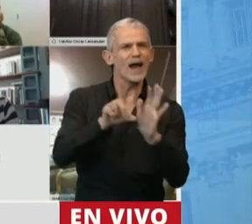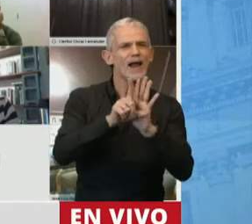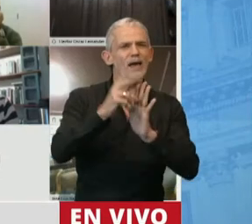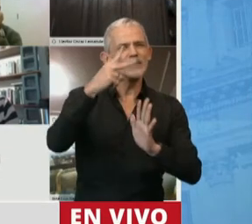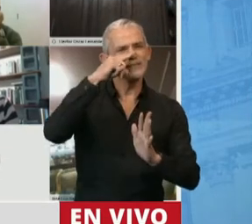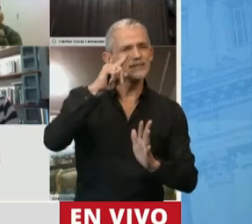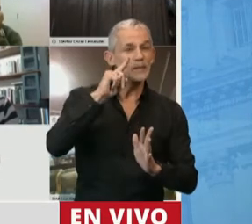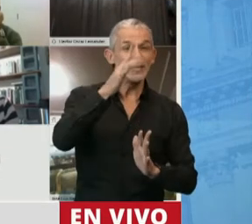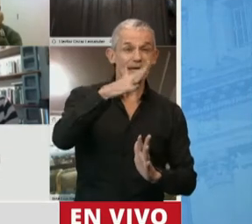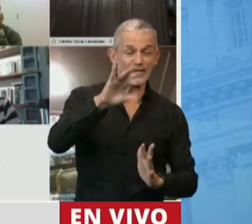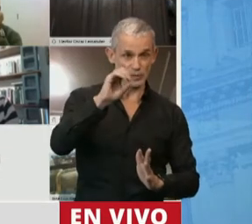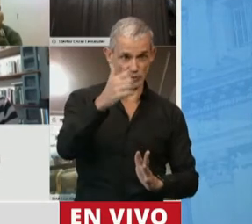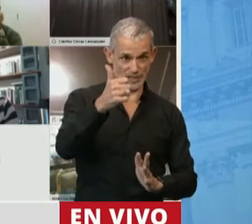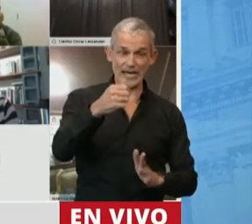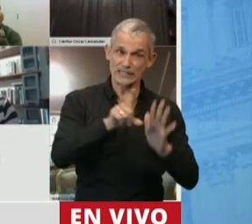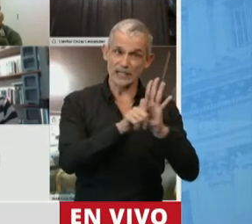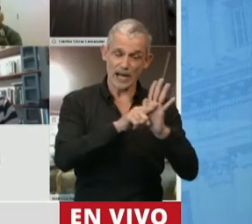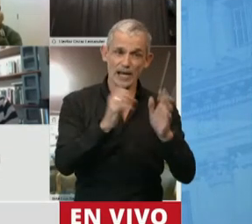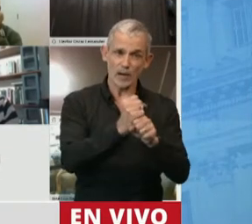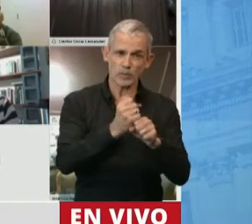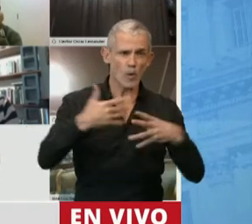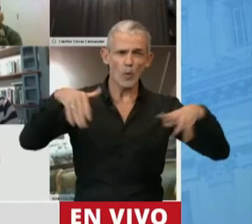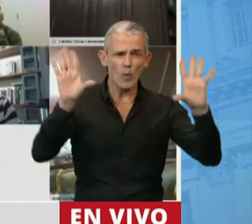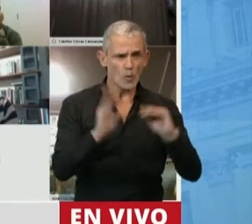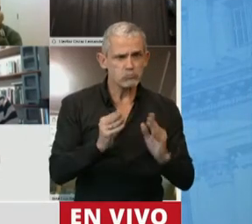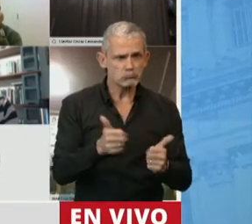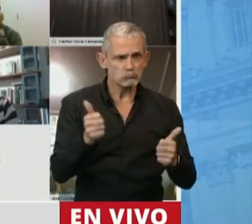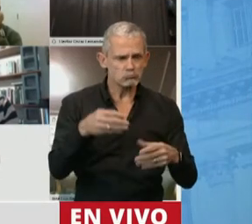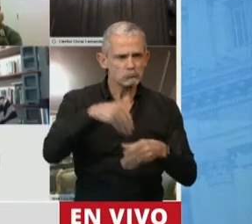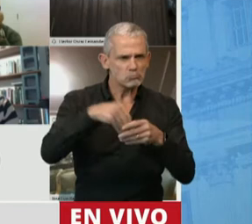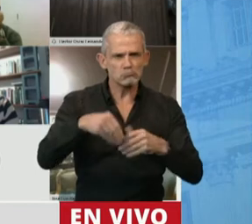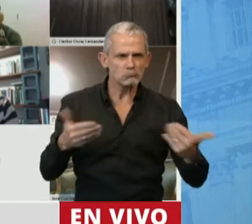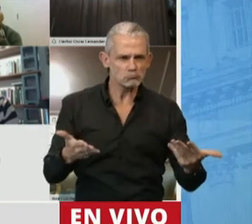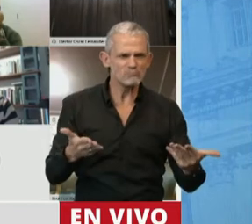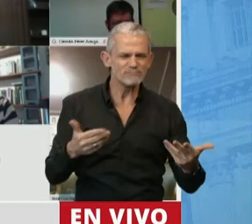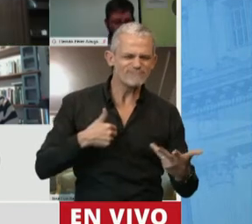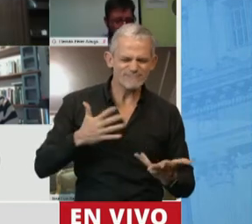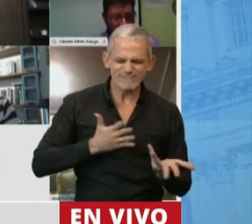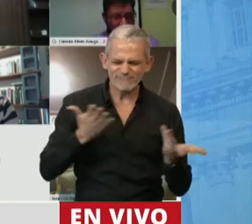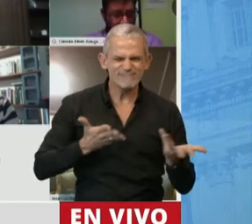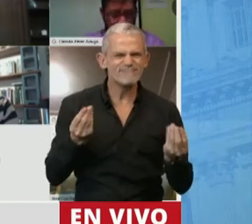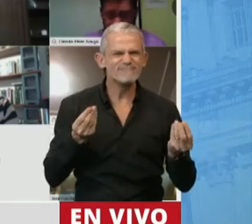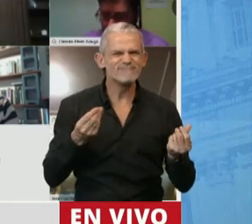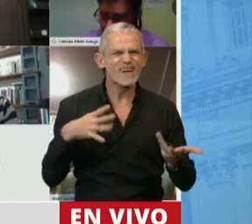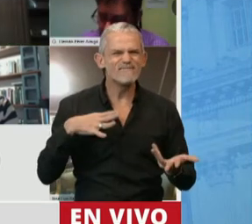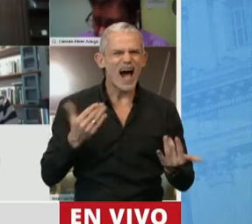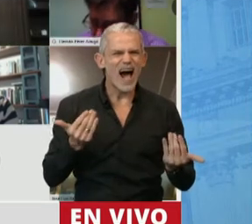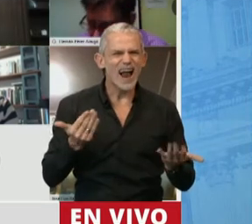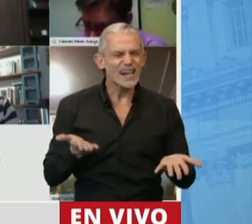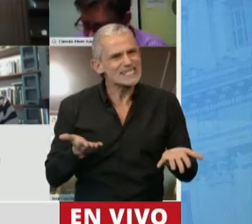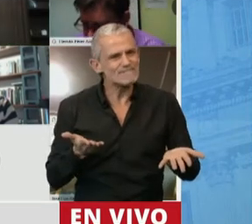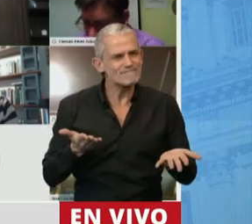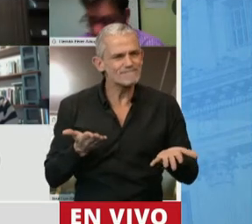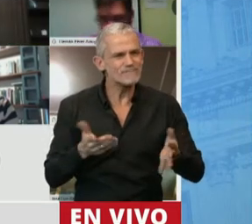.506, una ley que fue por unanimidad pero nos dejó un sabor amargo, un sabor a poco, ya que